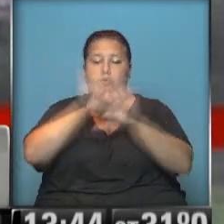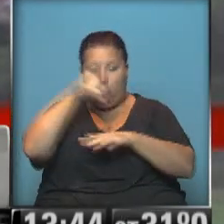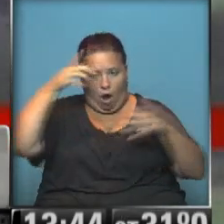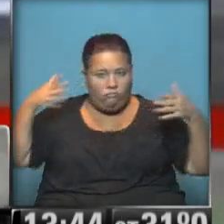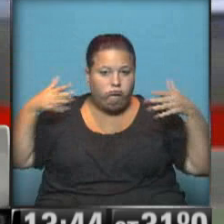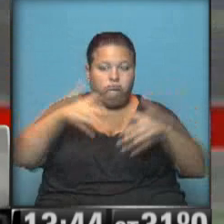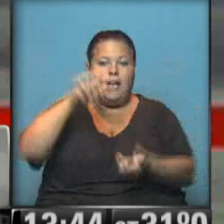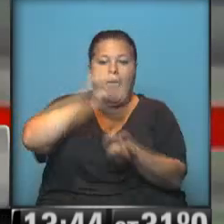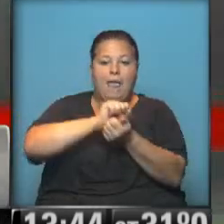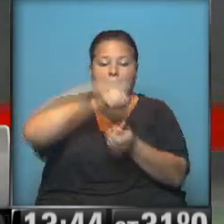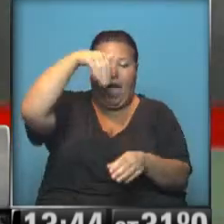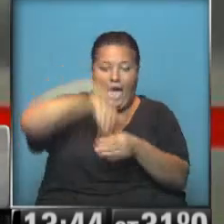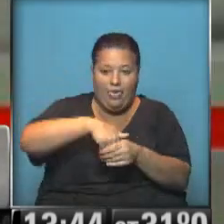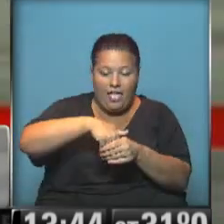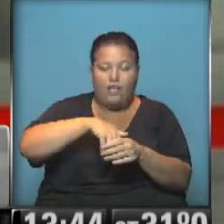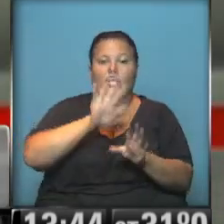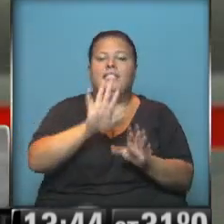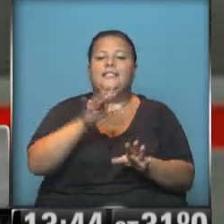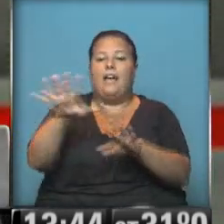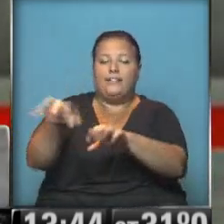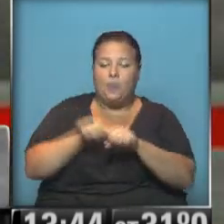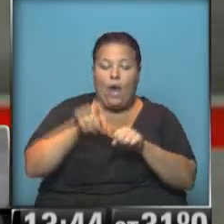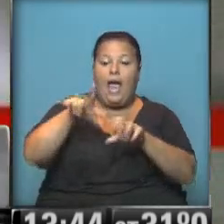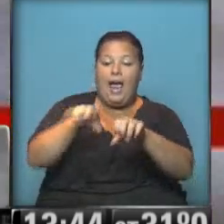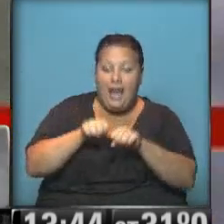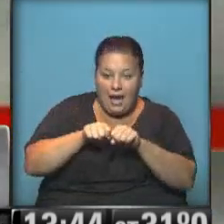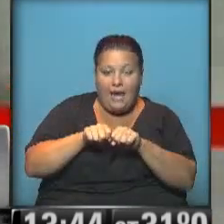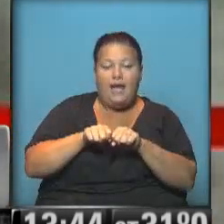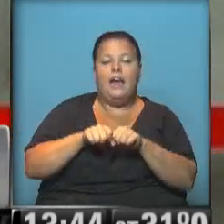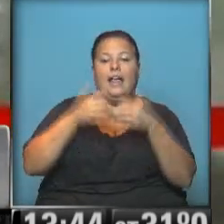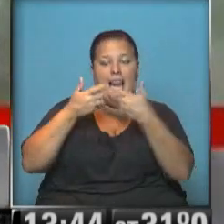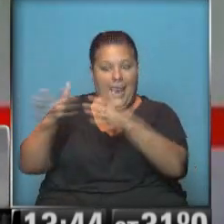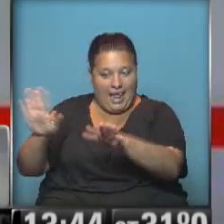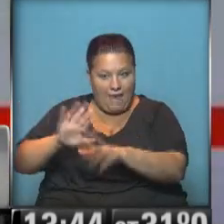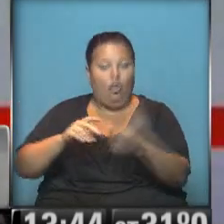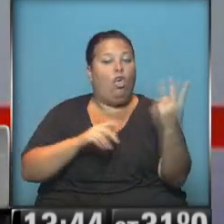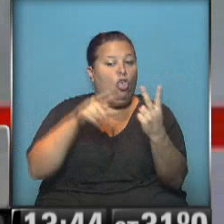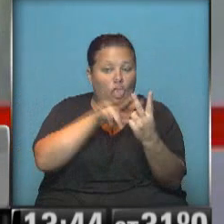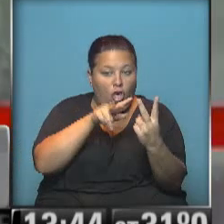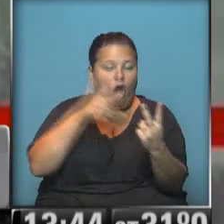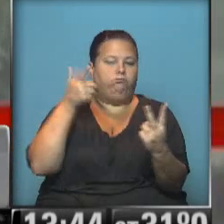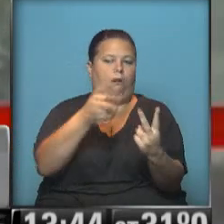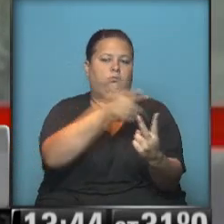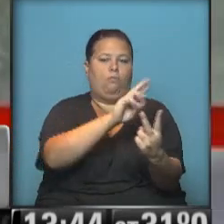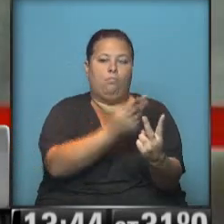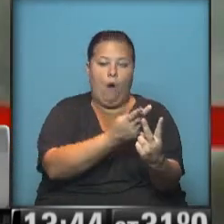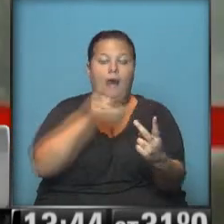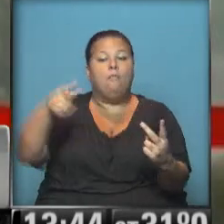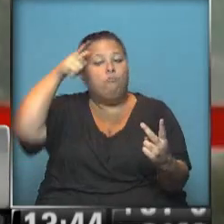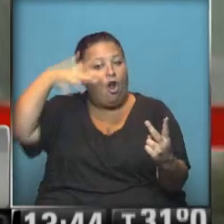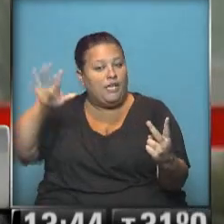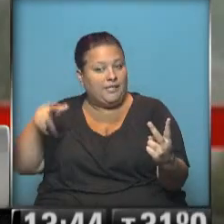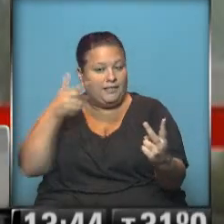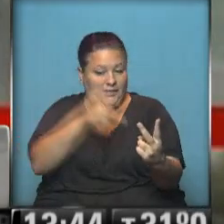policía en esta imprenta en la que tenían un rehén. El rehén habría sido liberado y ellos dos abatidos por las fuerzas